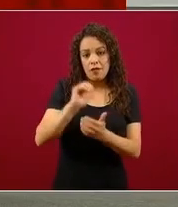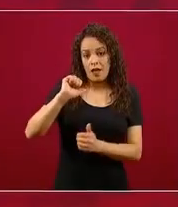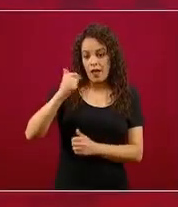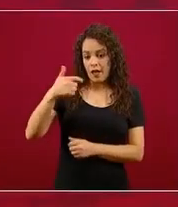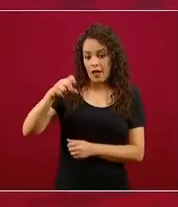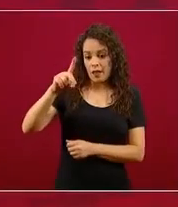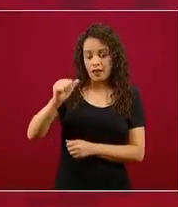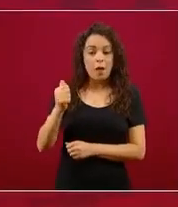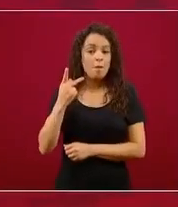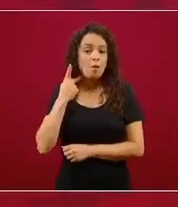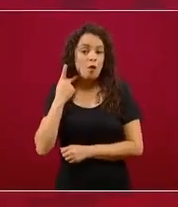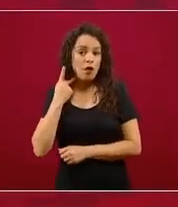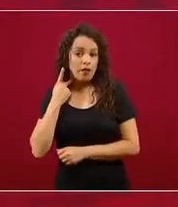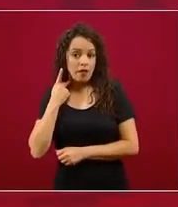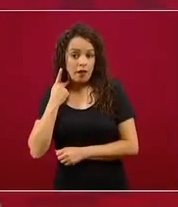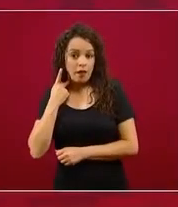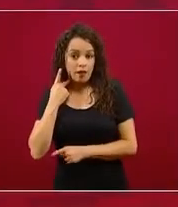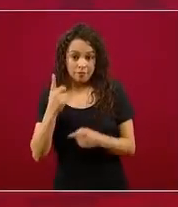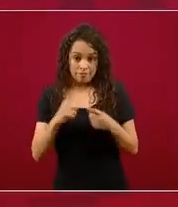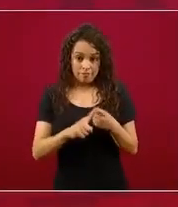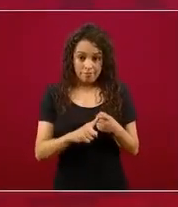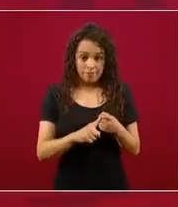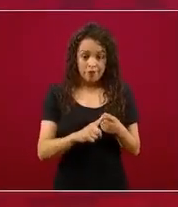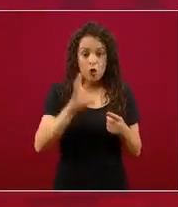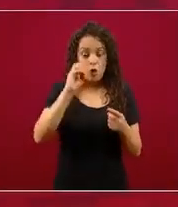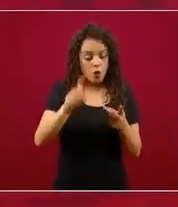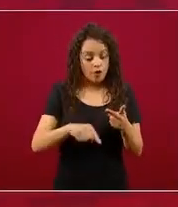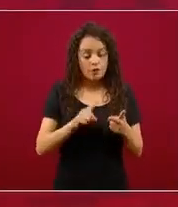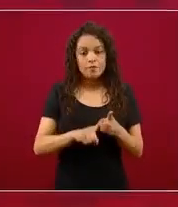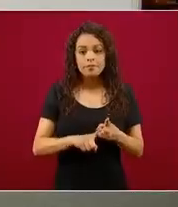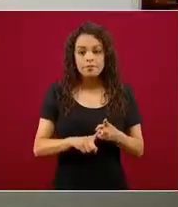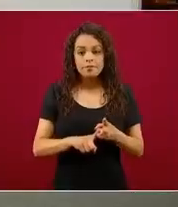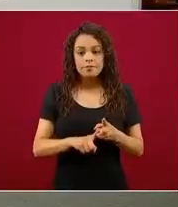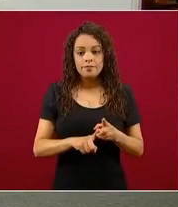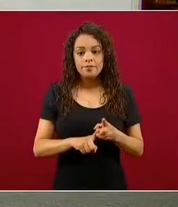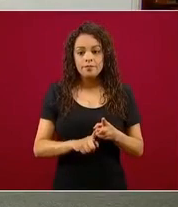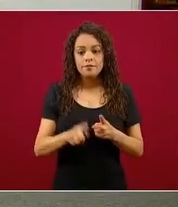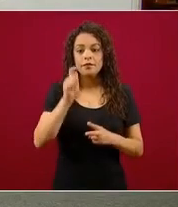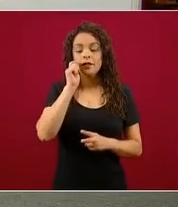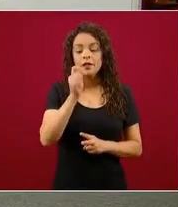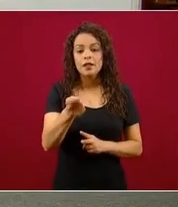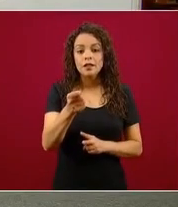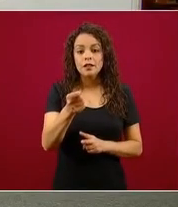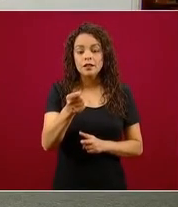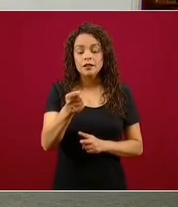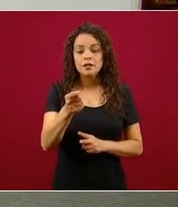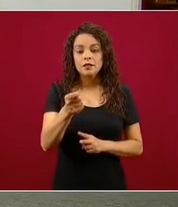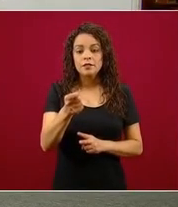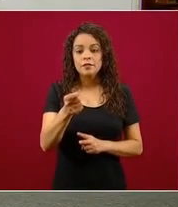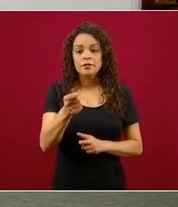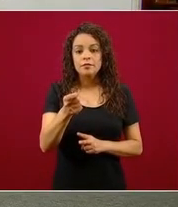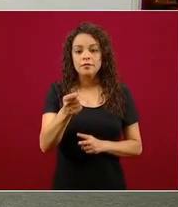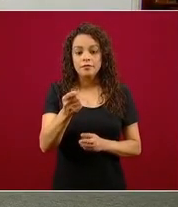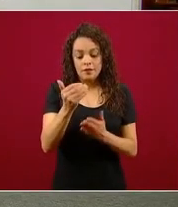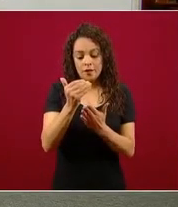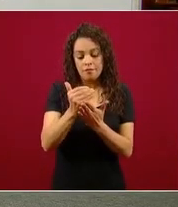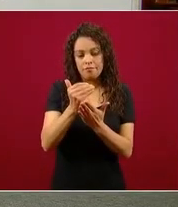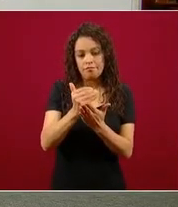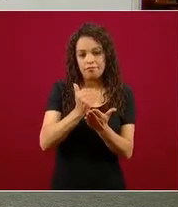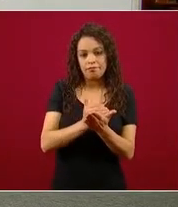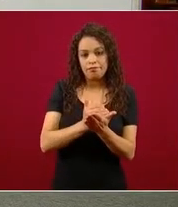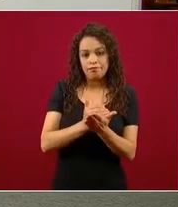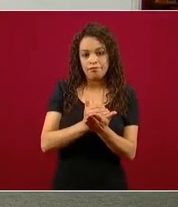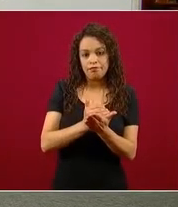o ya sea como voceros en las agendas mediáticas